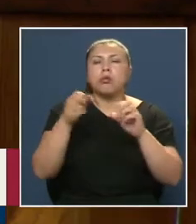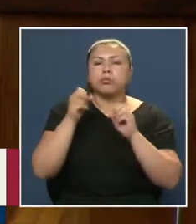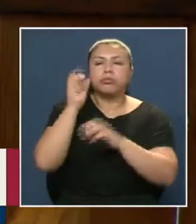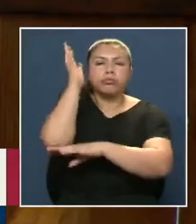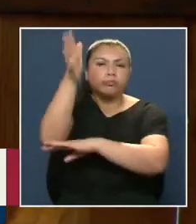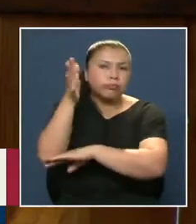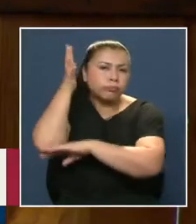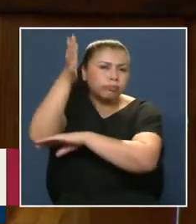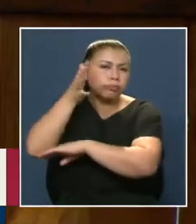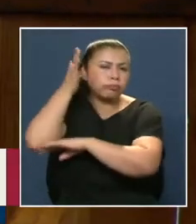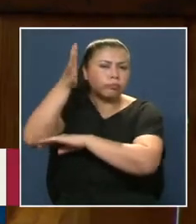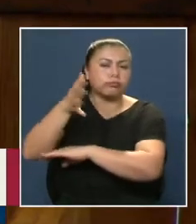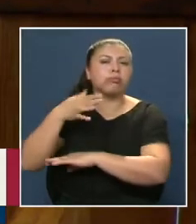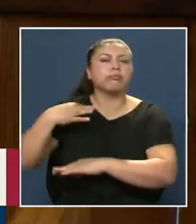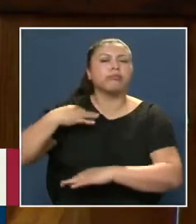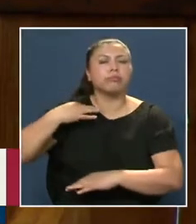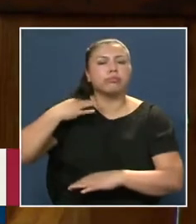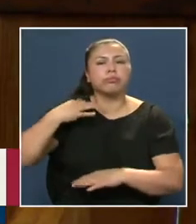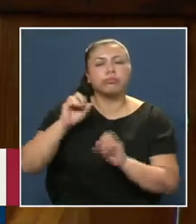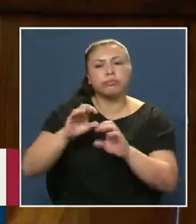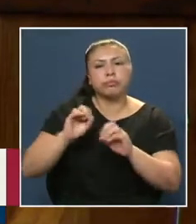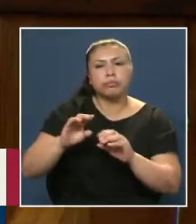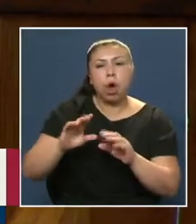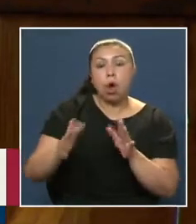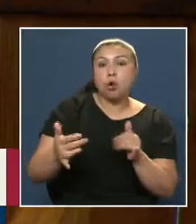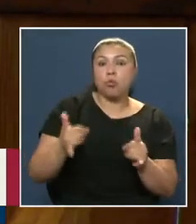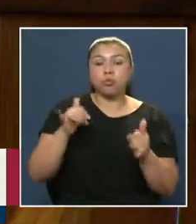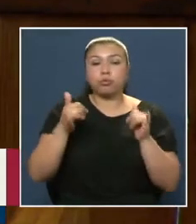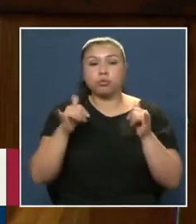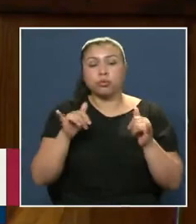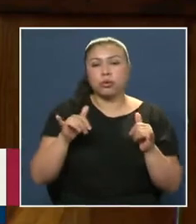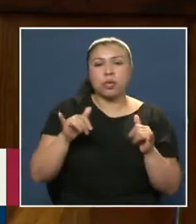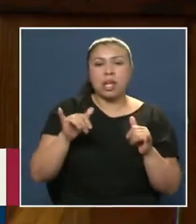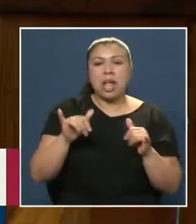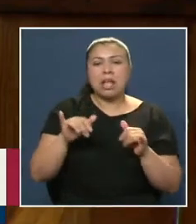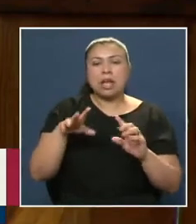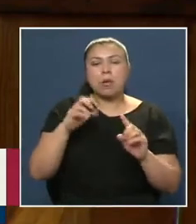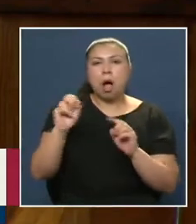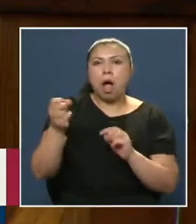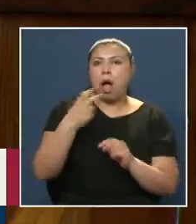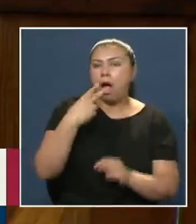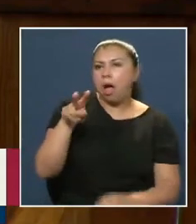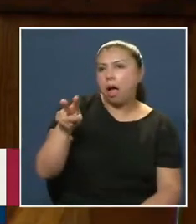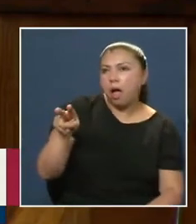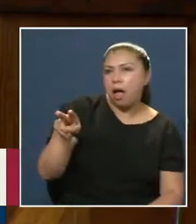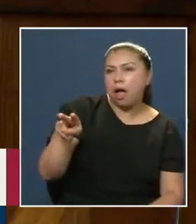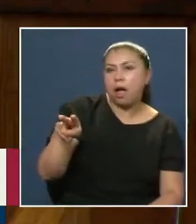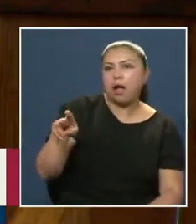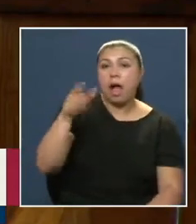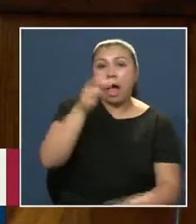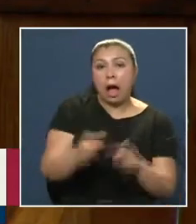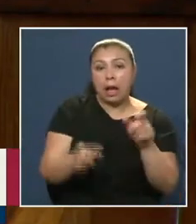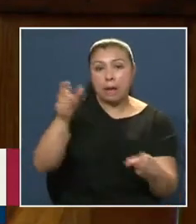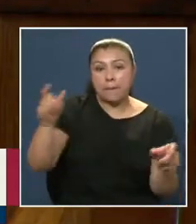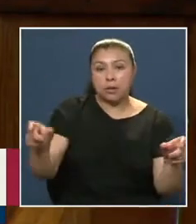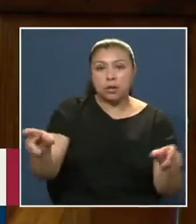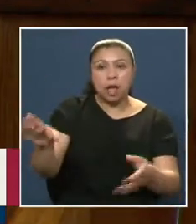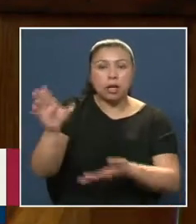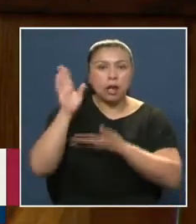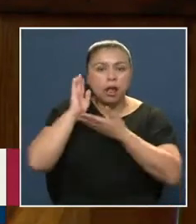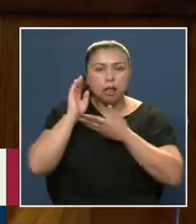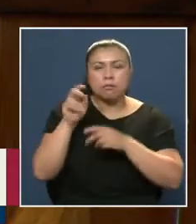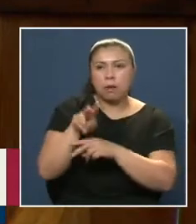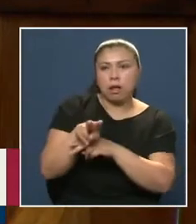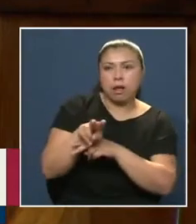Cívica Con un particular Histionismo Que cultivaba Al oyente Señora Presidenta